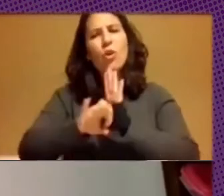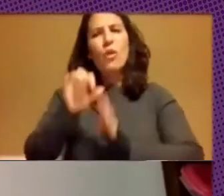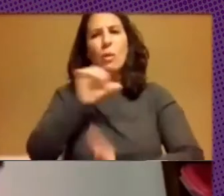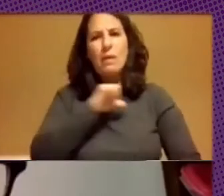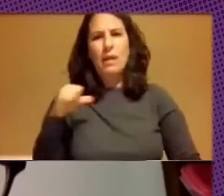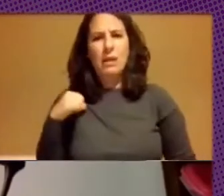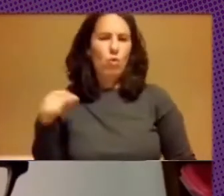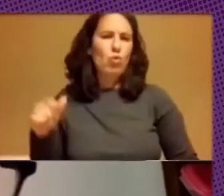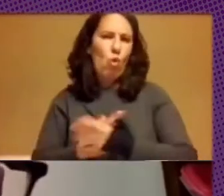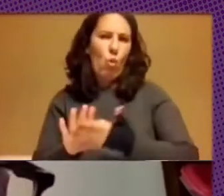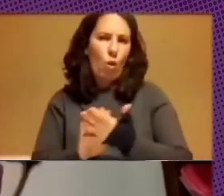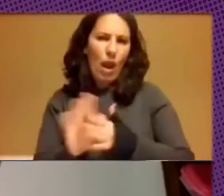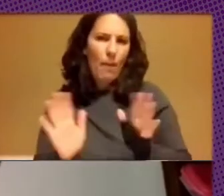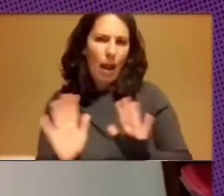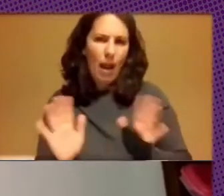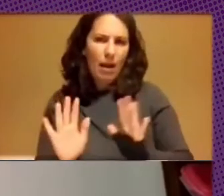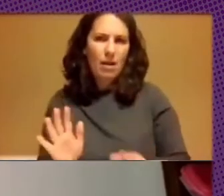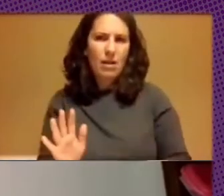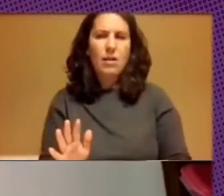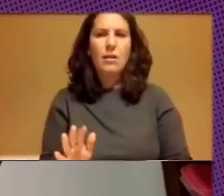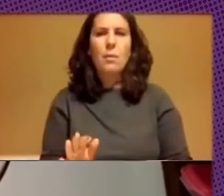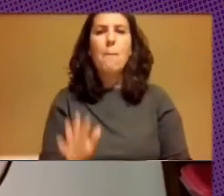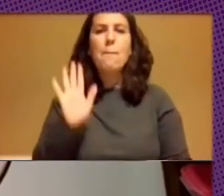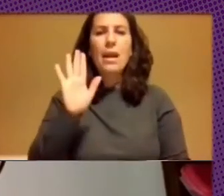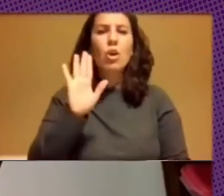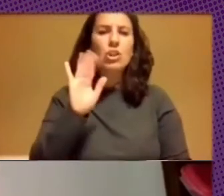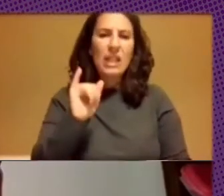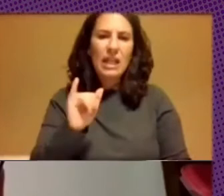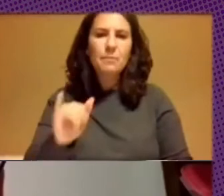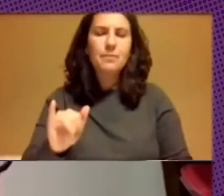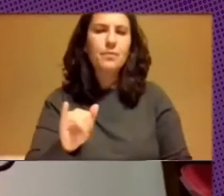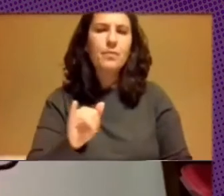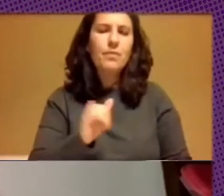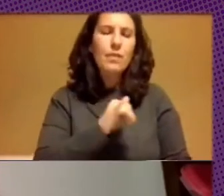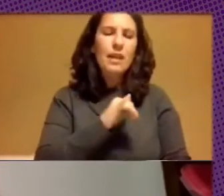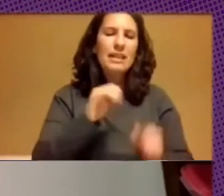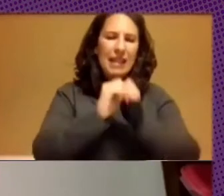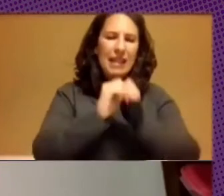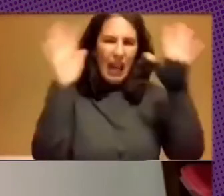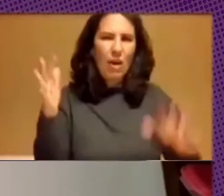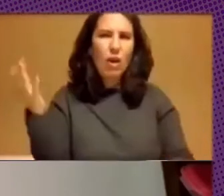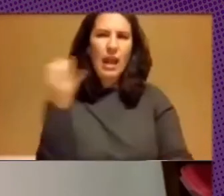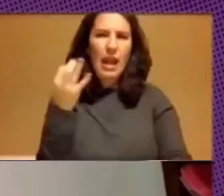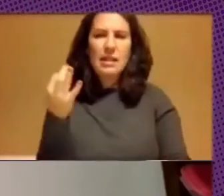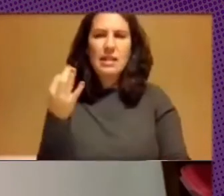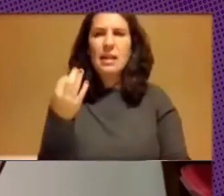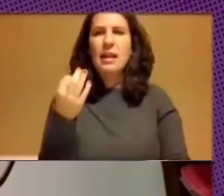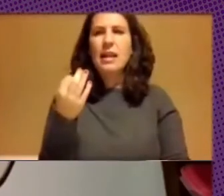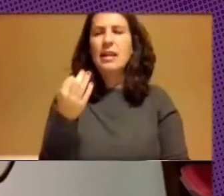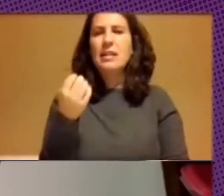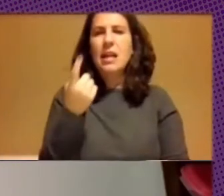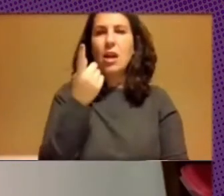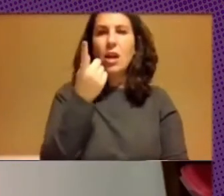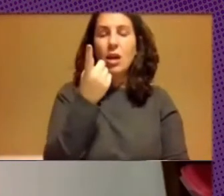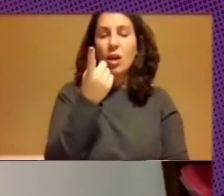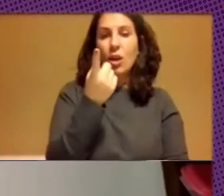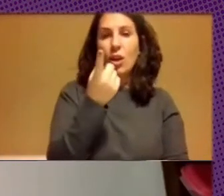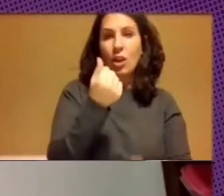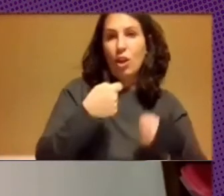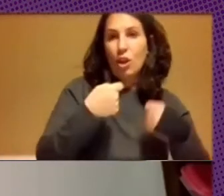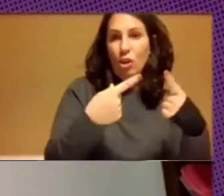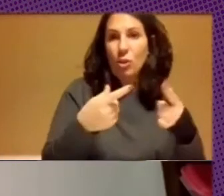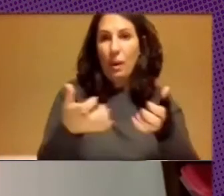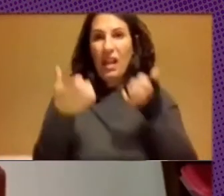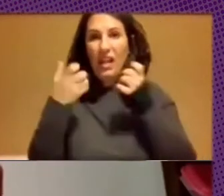y no voy a mencionar concretamente ninguno, pero sí me queda claro que lo que es costo-beneficio, de control del